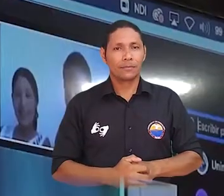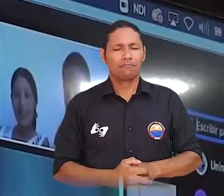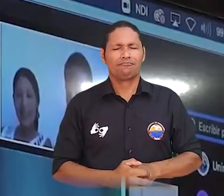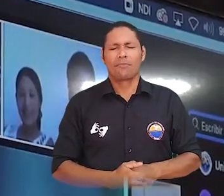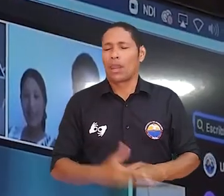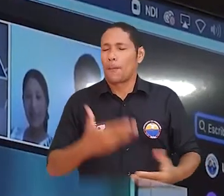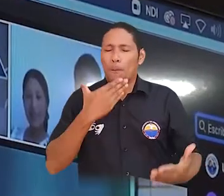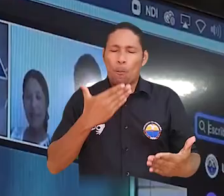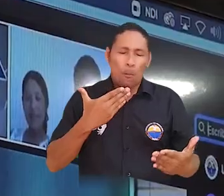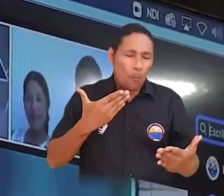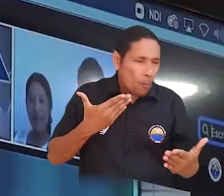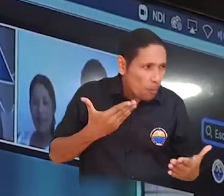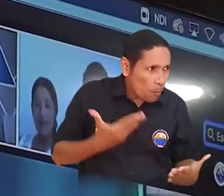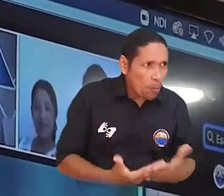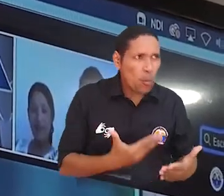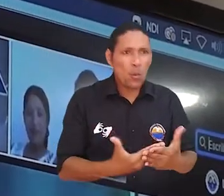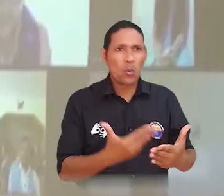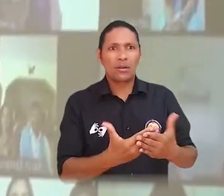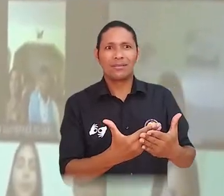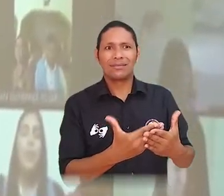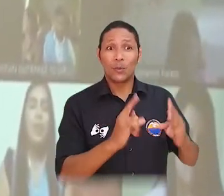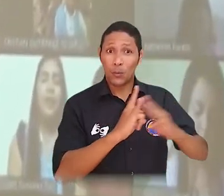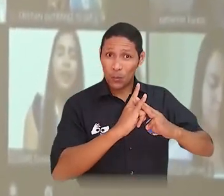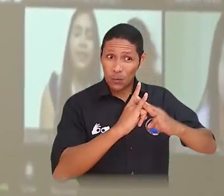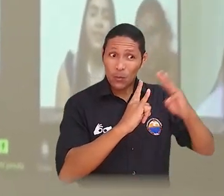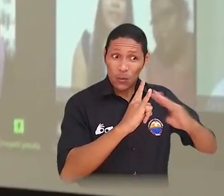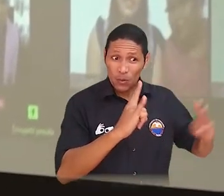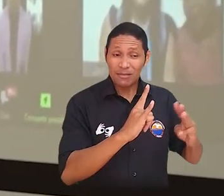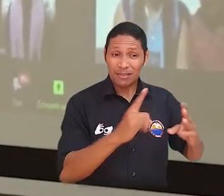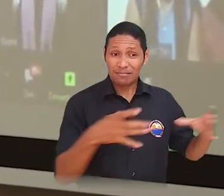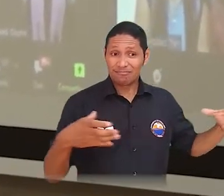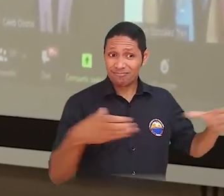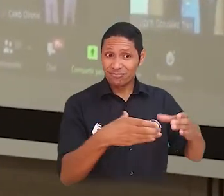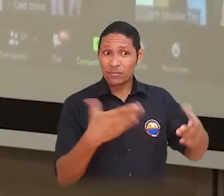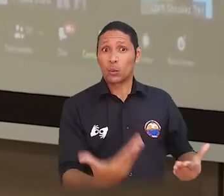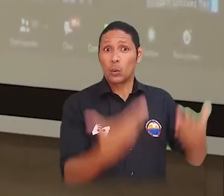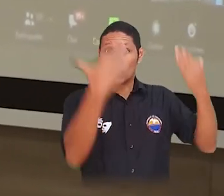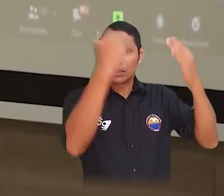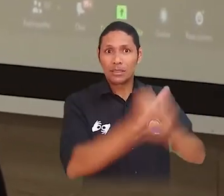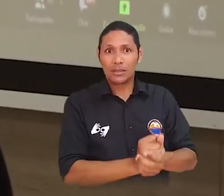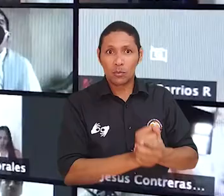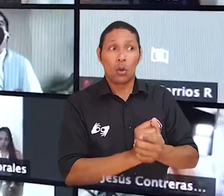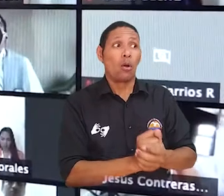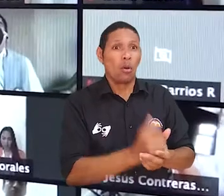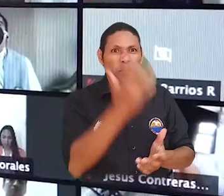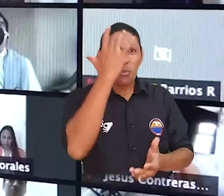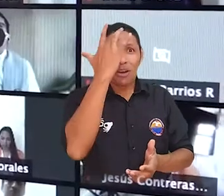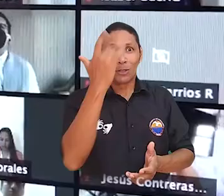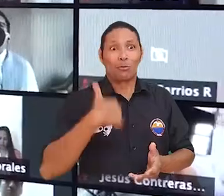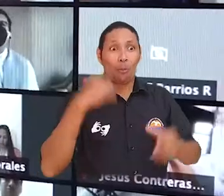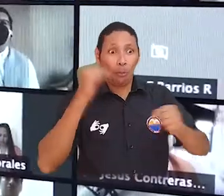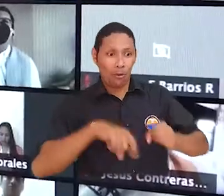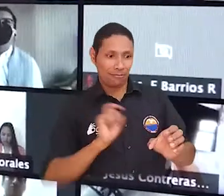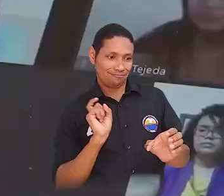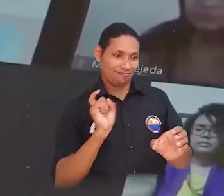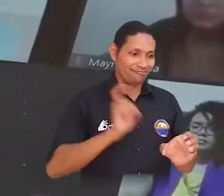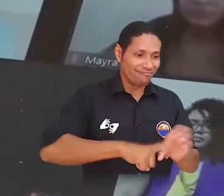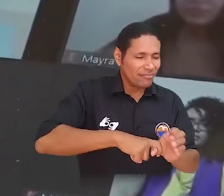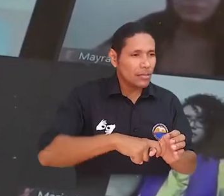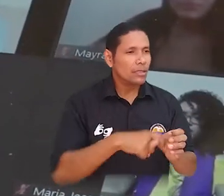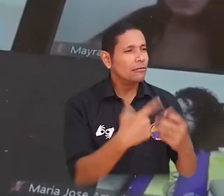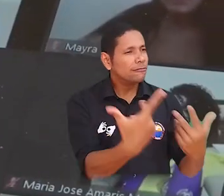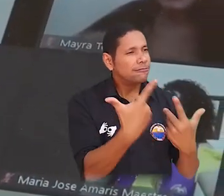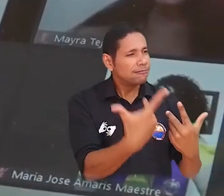esencial para el crecimiento de nuestra vida. Quiero darle las gracias muy especialmente al Alma Mater, a la Universidad